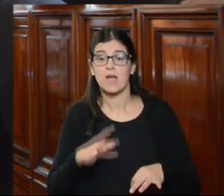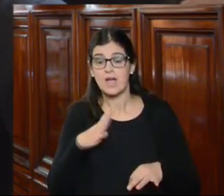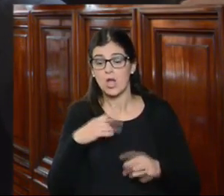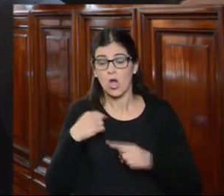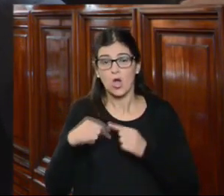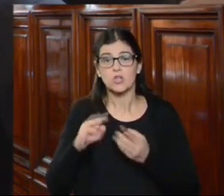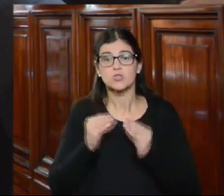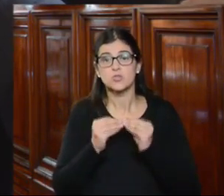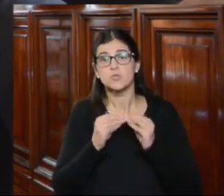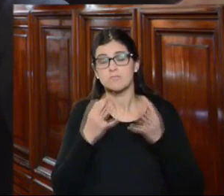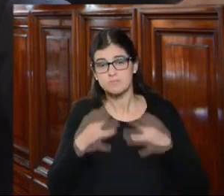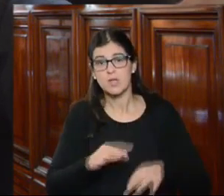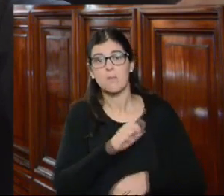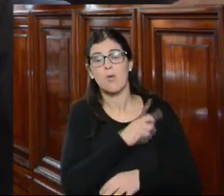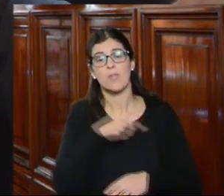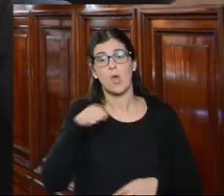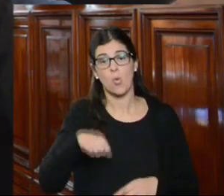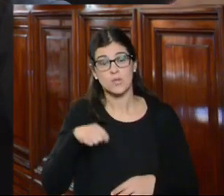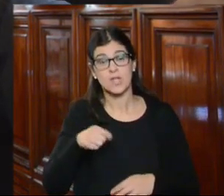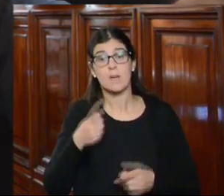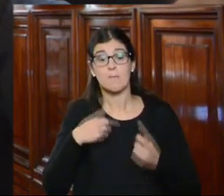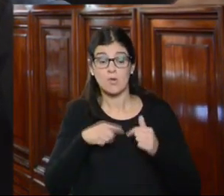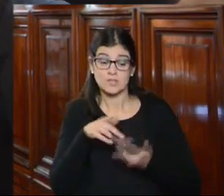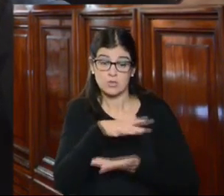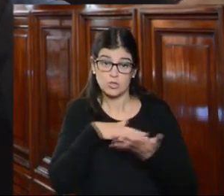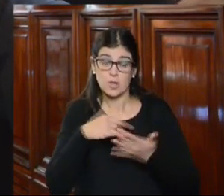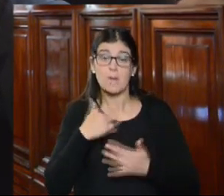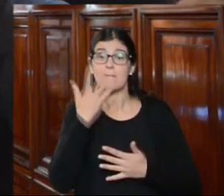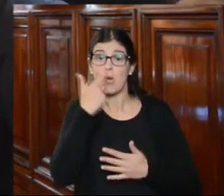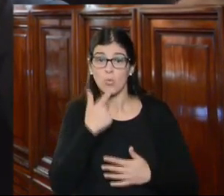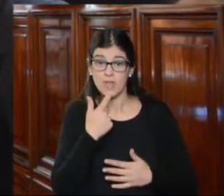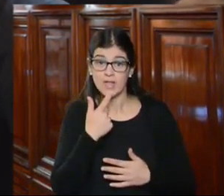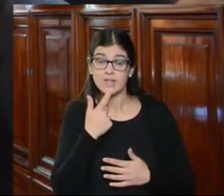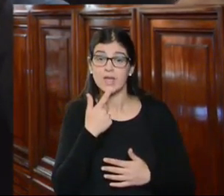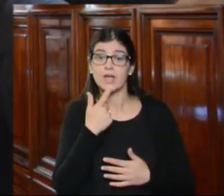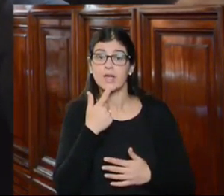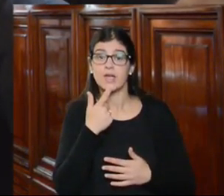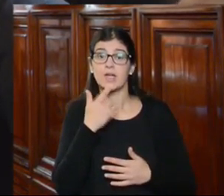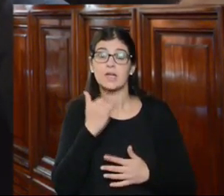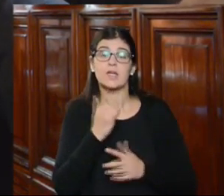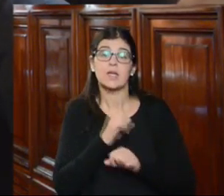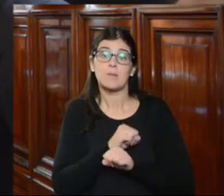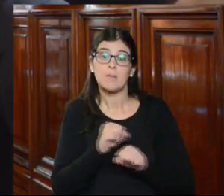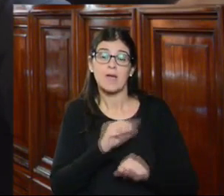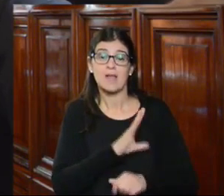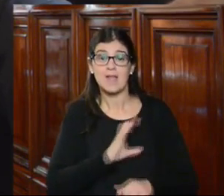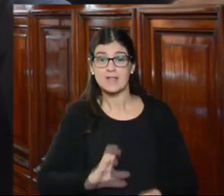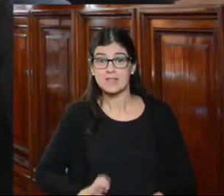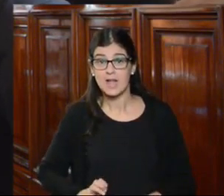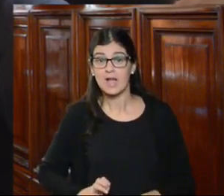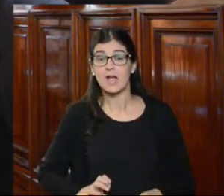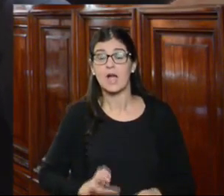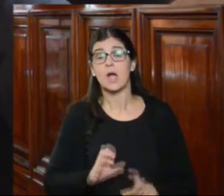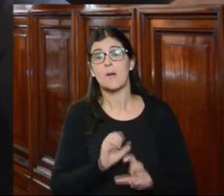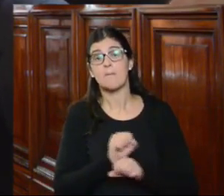concerniéndose al poder judicial por esa circunstancia me gustaría que de pronto el estado nos